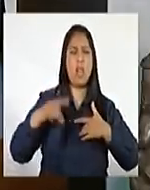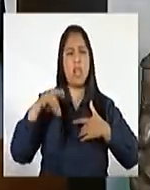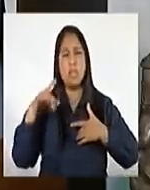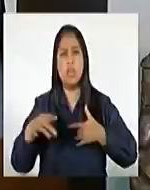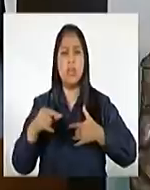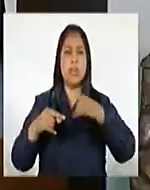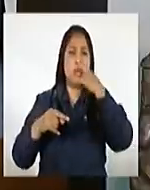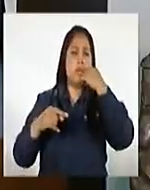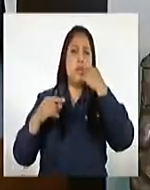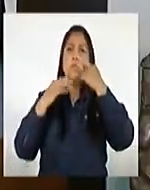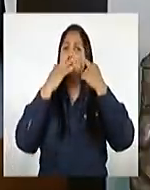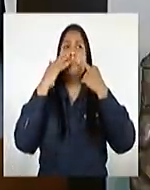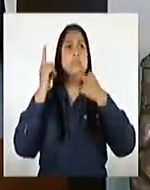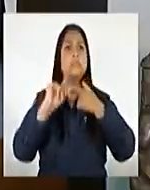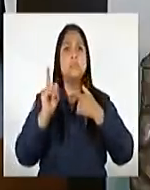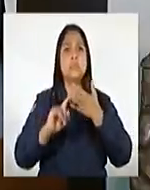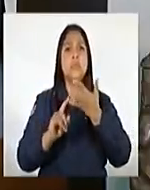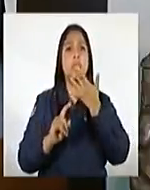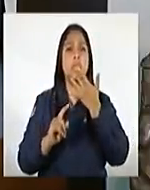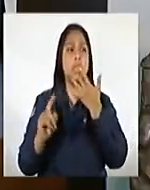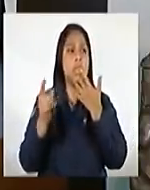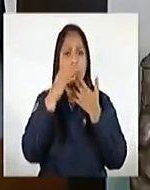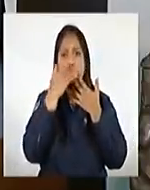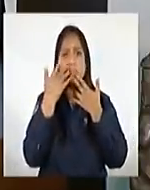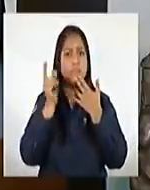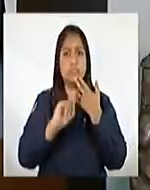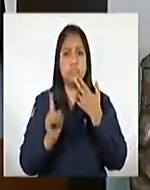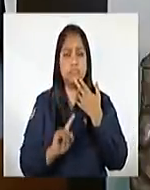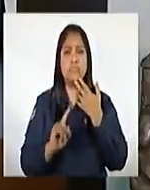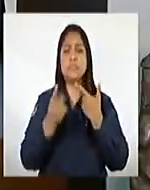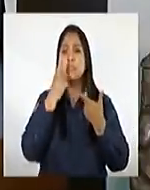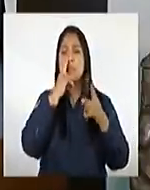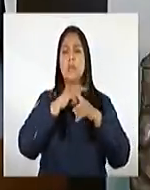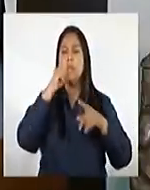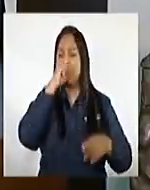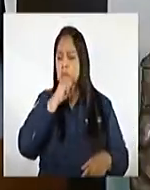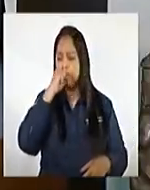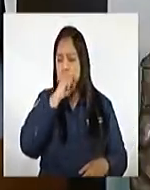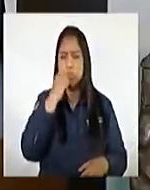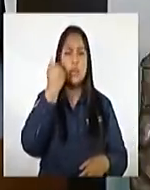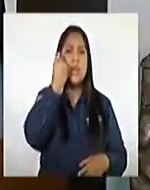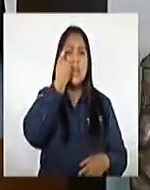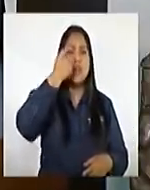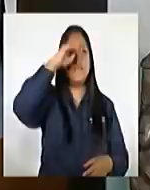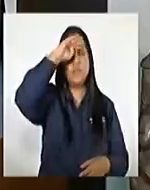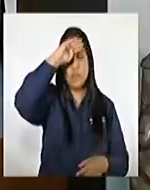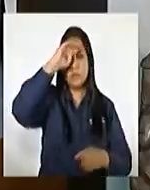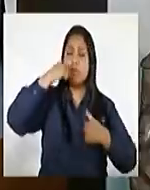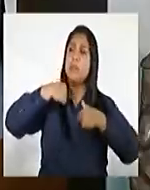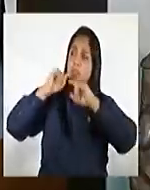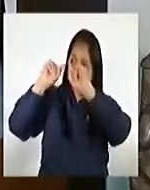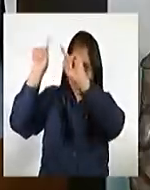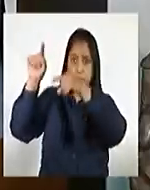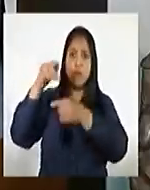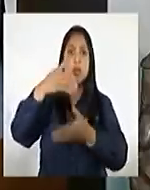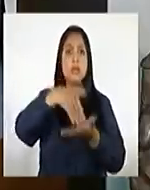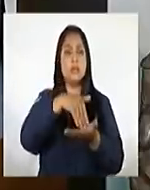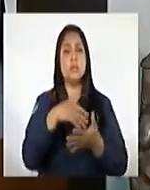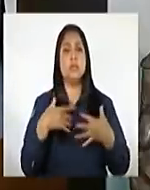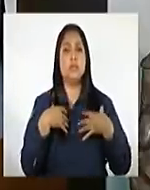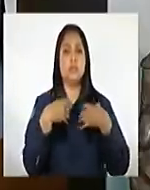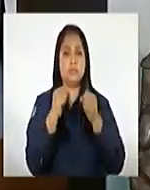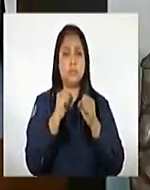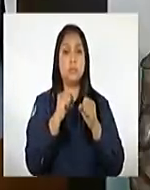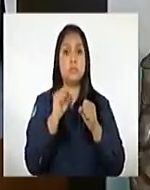si pierden el olfato, el gusto, si les da fiebre, si tienen tos persistente, vayan al centro, al puesto de salud más